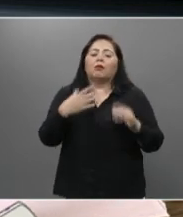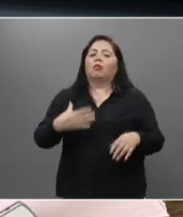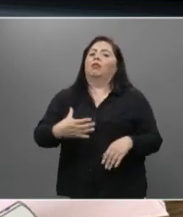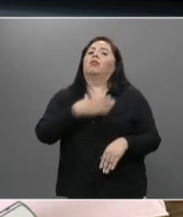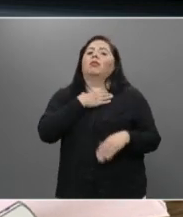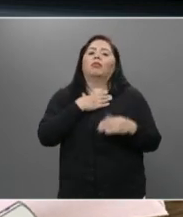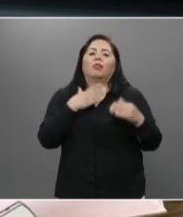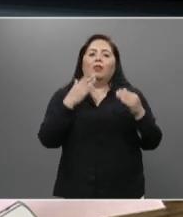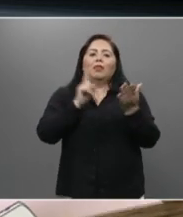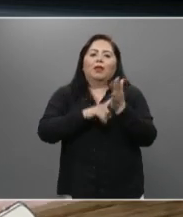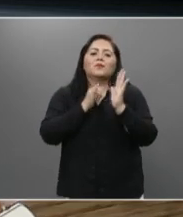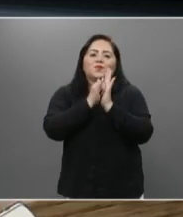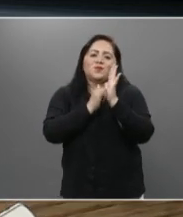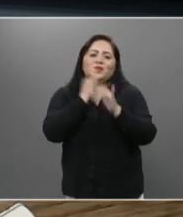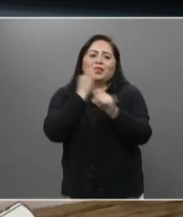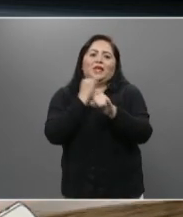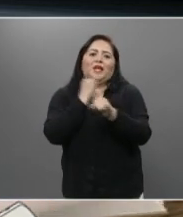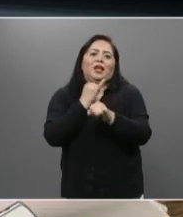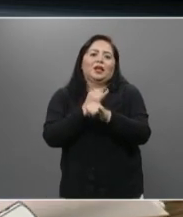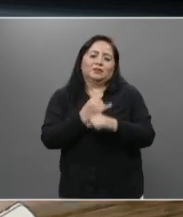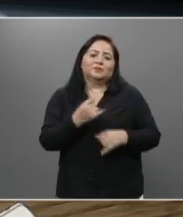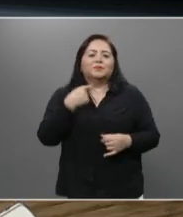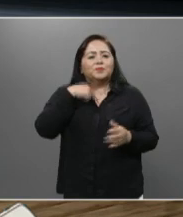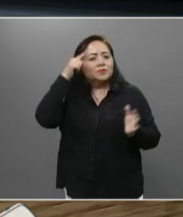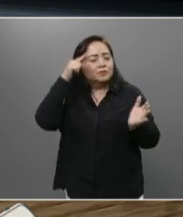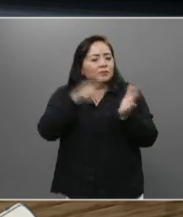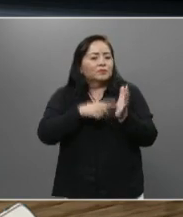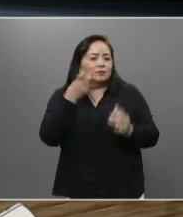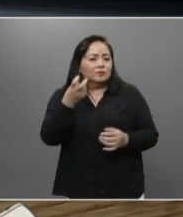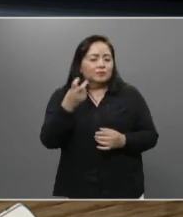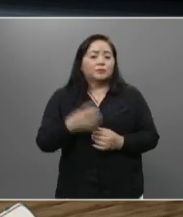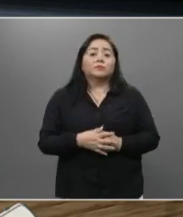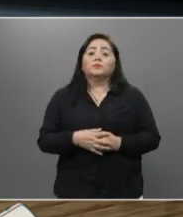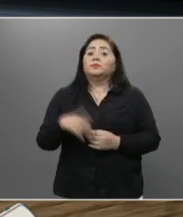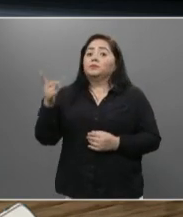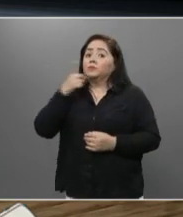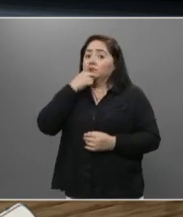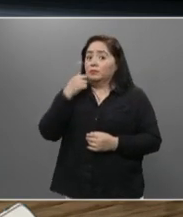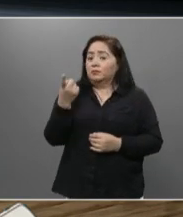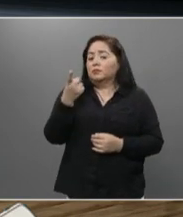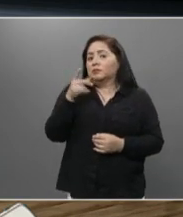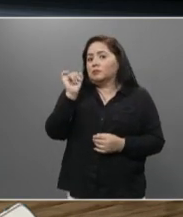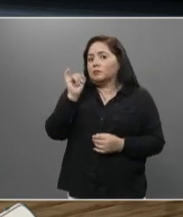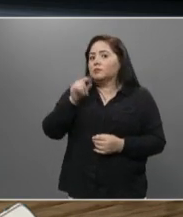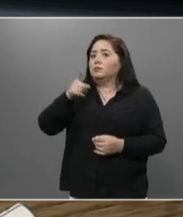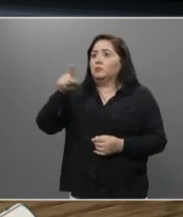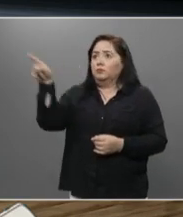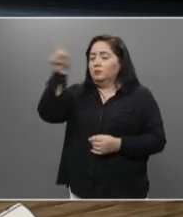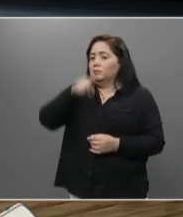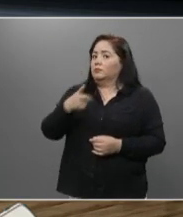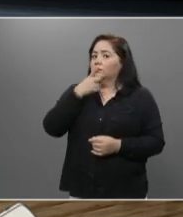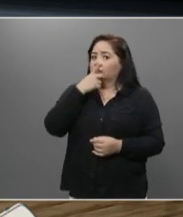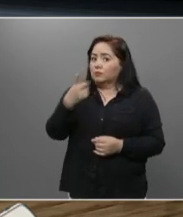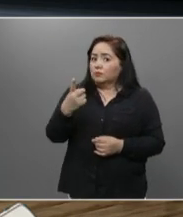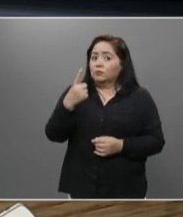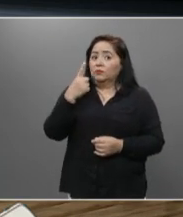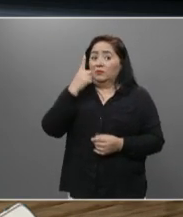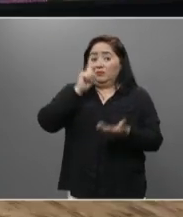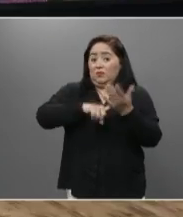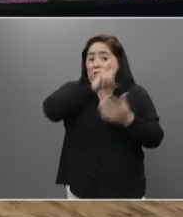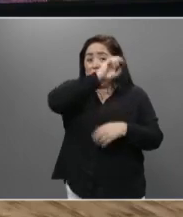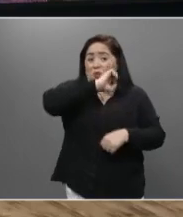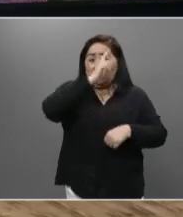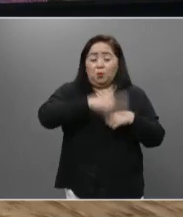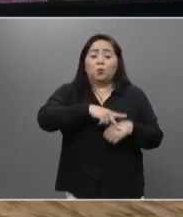conecta a Internet. De hecho, se estaba diciendo que